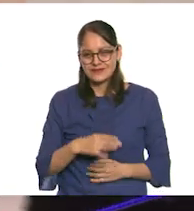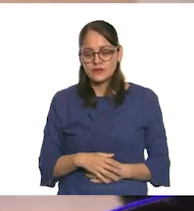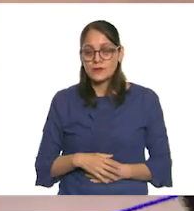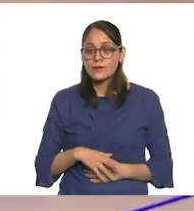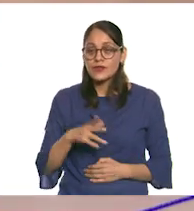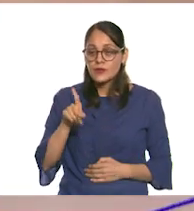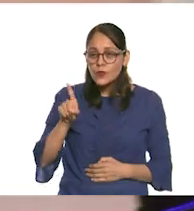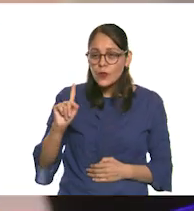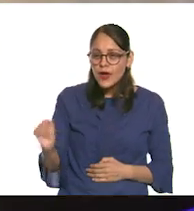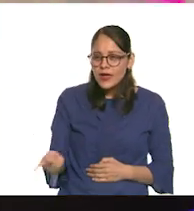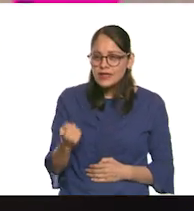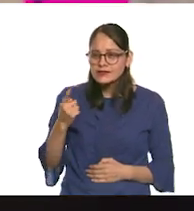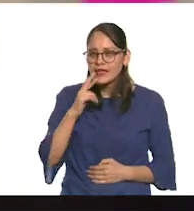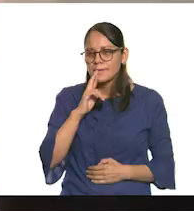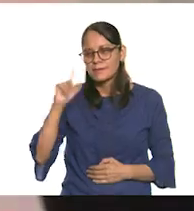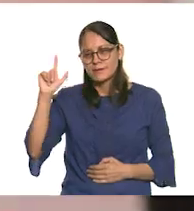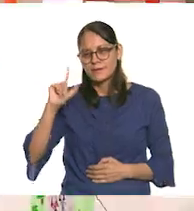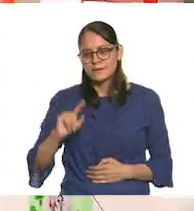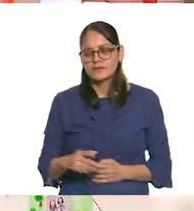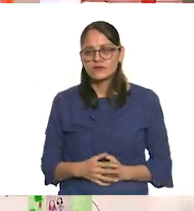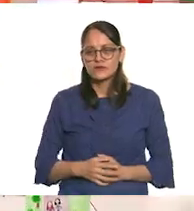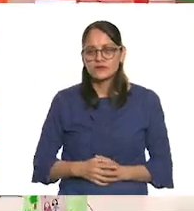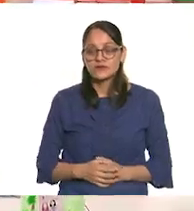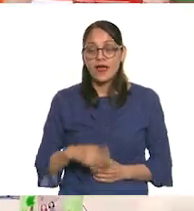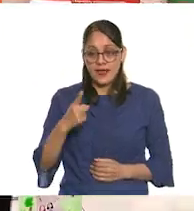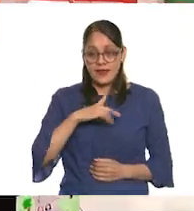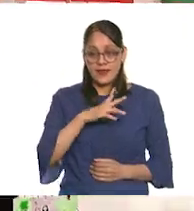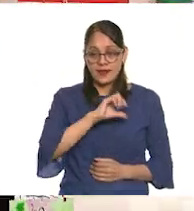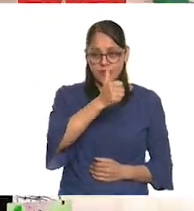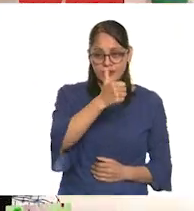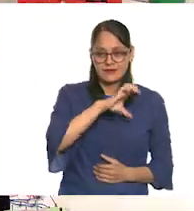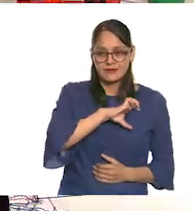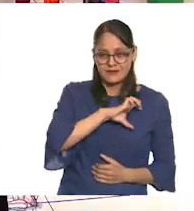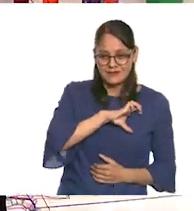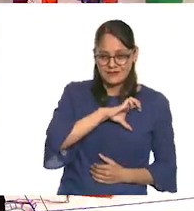Eres la mejor. Que hay un te quiero también.